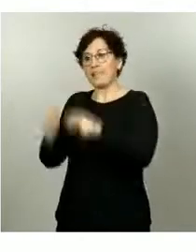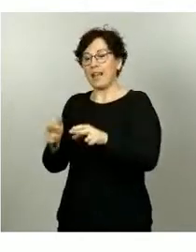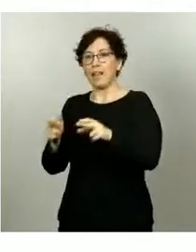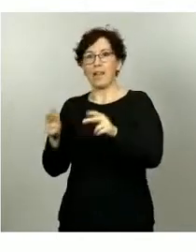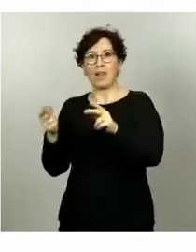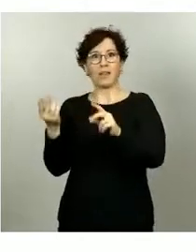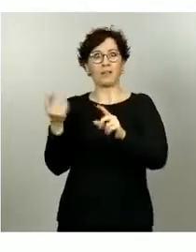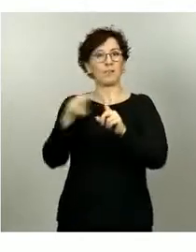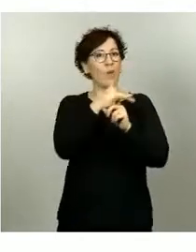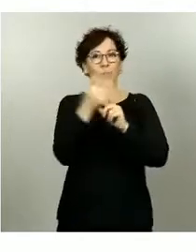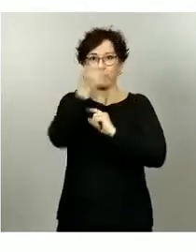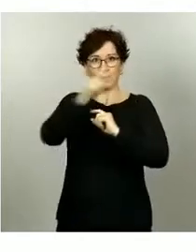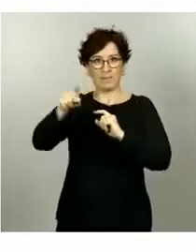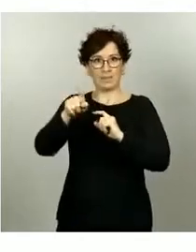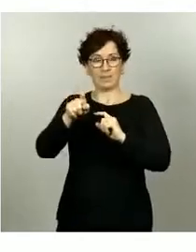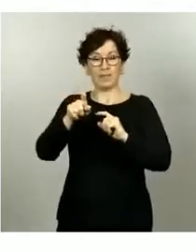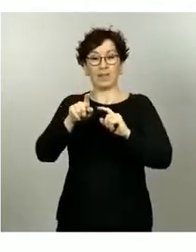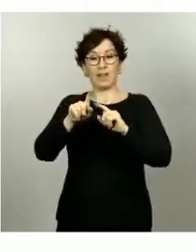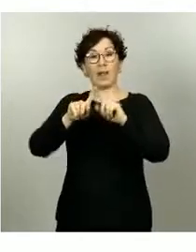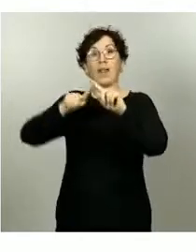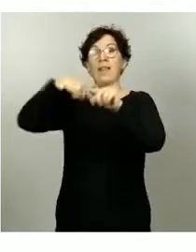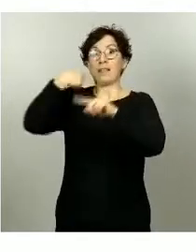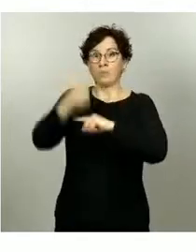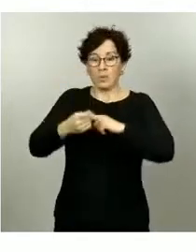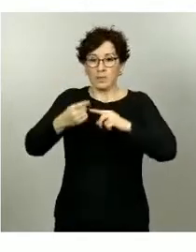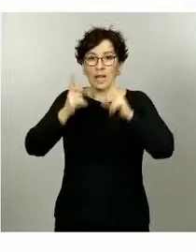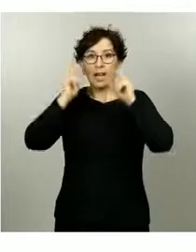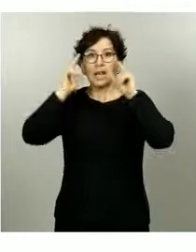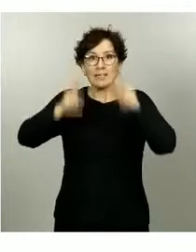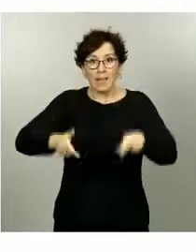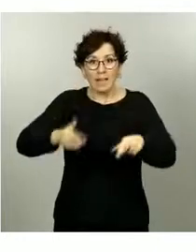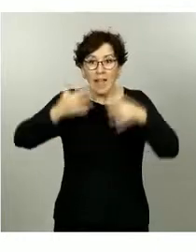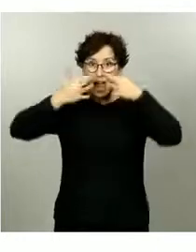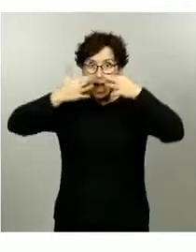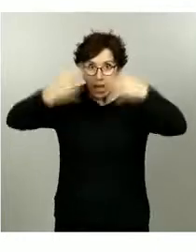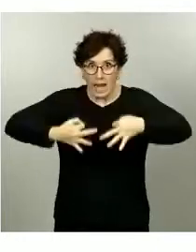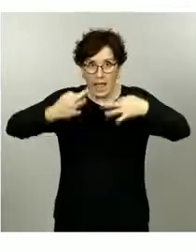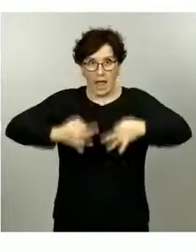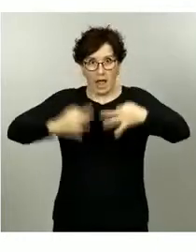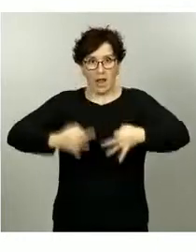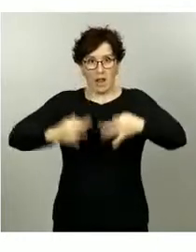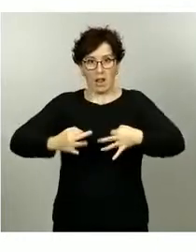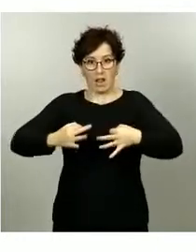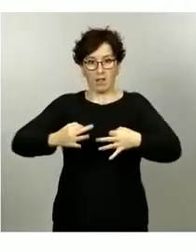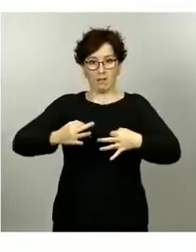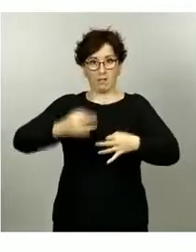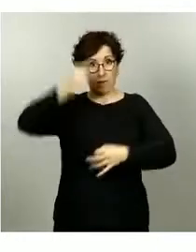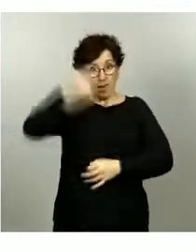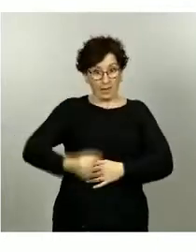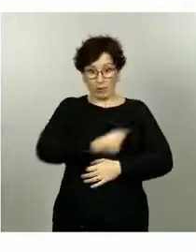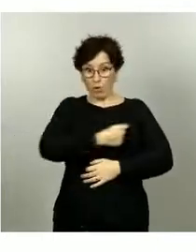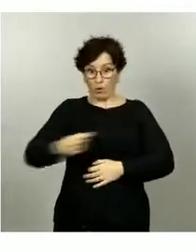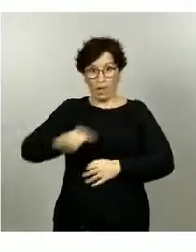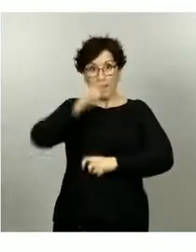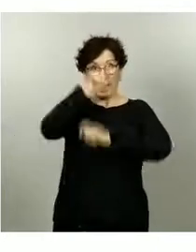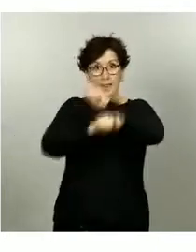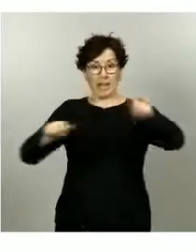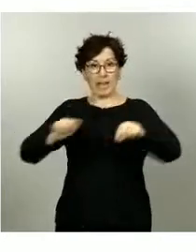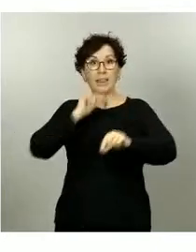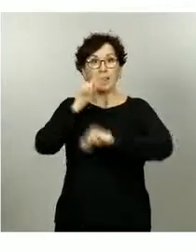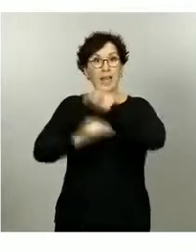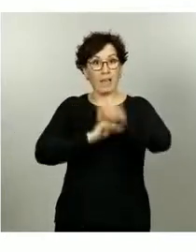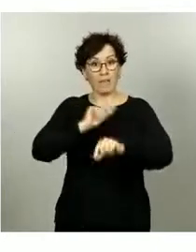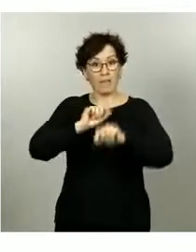tanto para el número de casos como para la letalidad, como podríamos esperar. Y luego podemos ver que la letalidad real